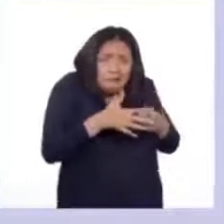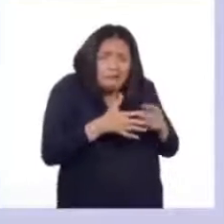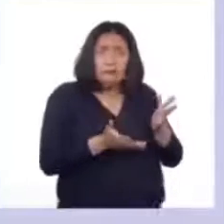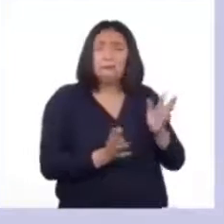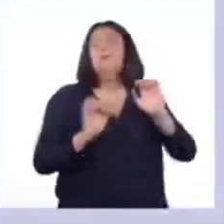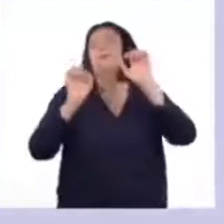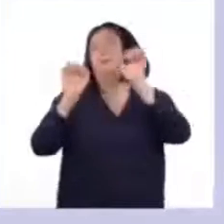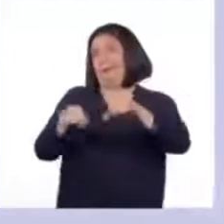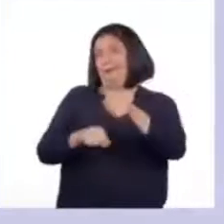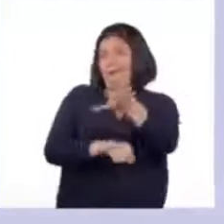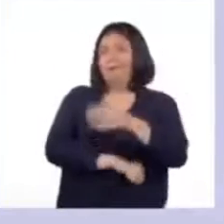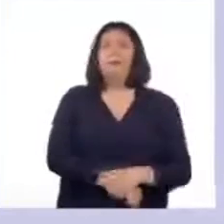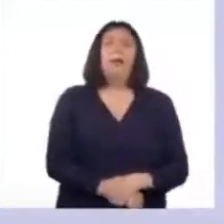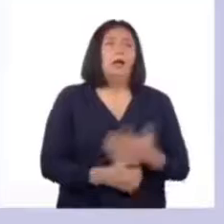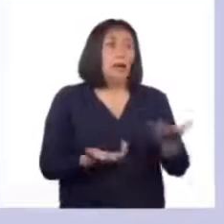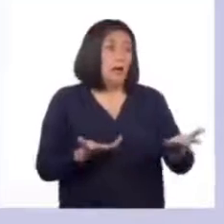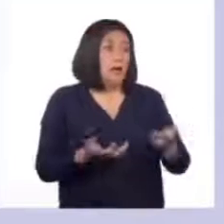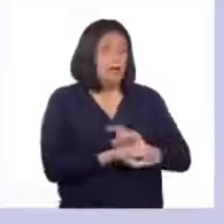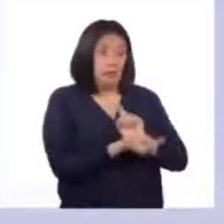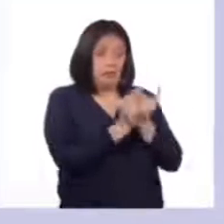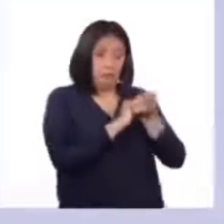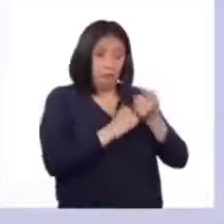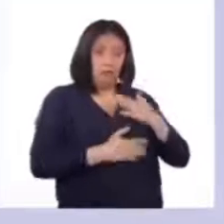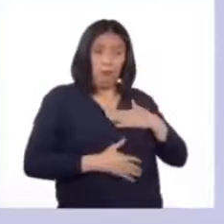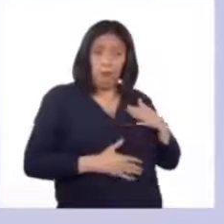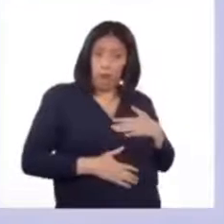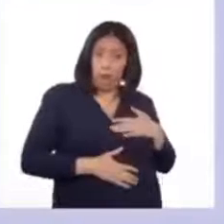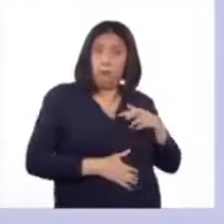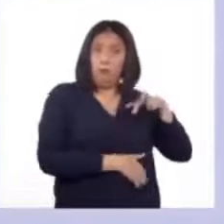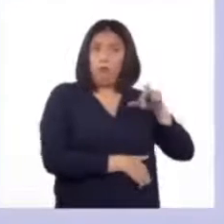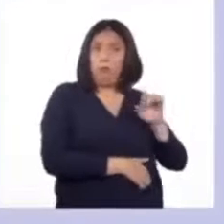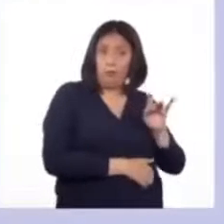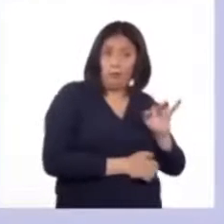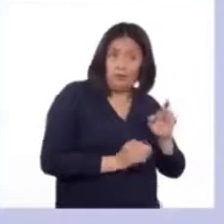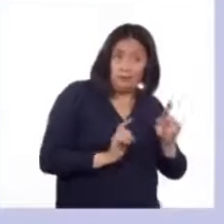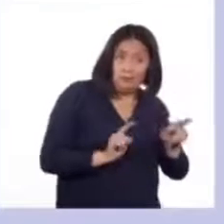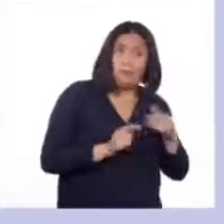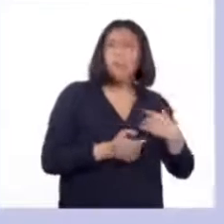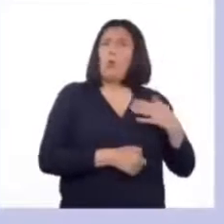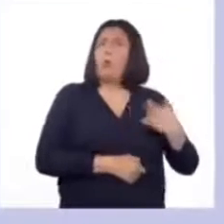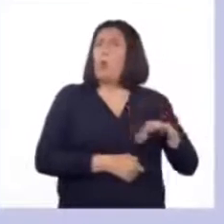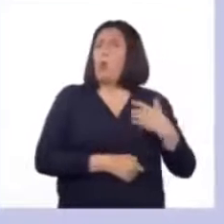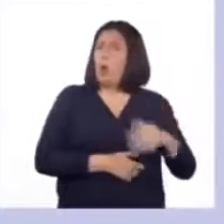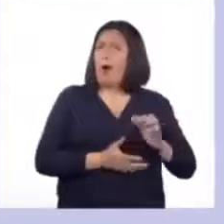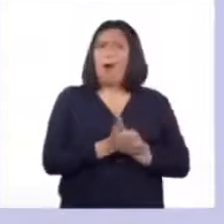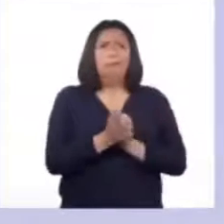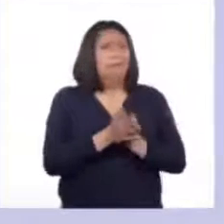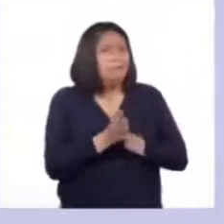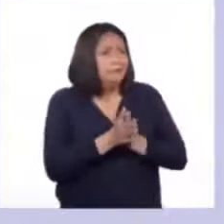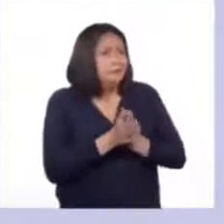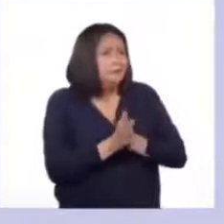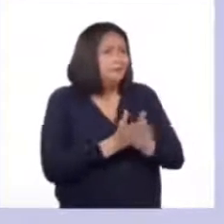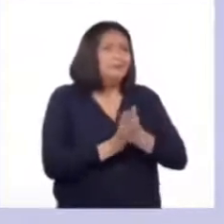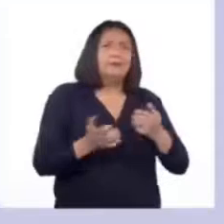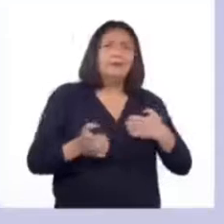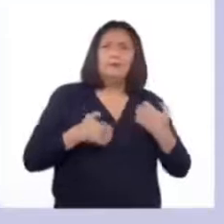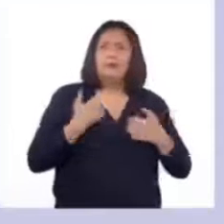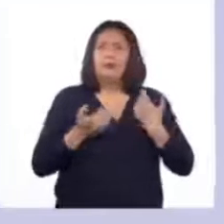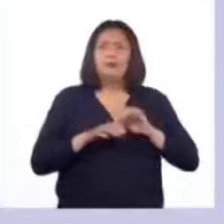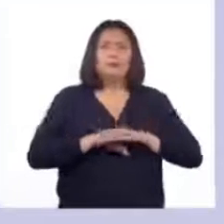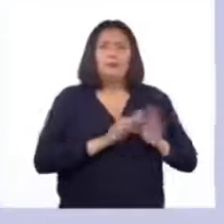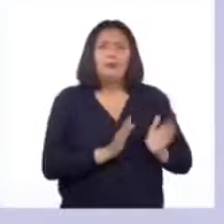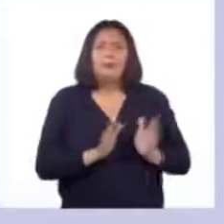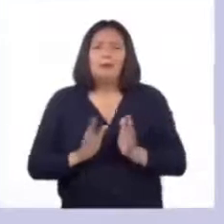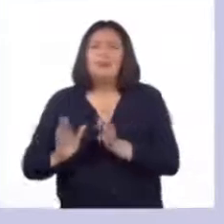Claro que sí. La pubertad es ante todo un proceso muy emocionante y que nos va preparando